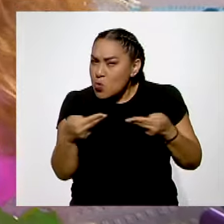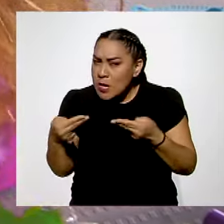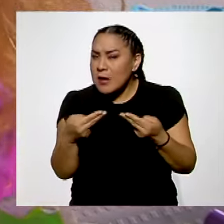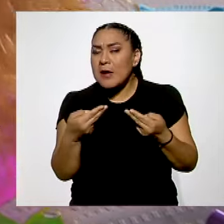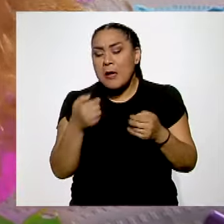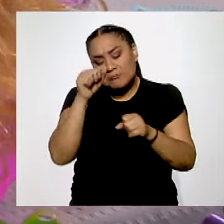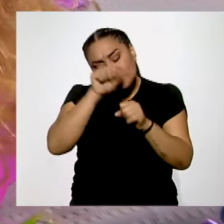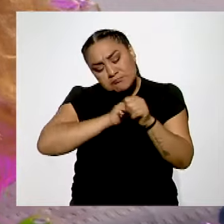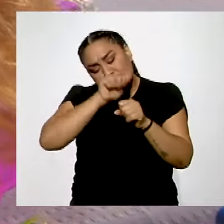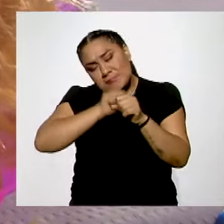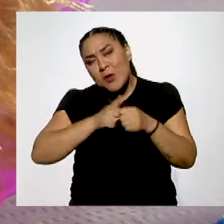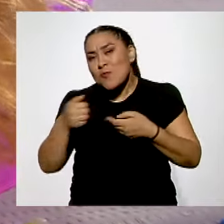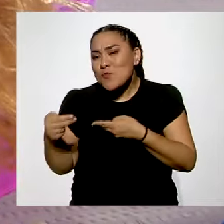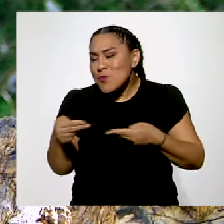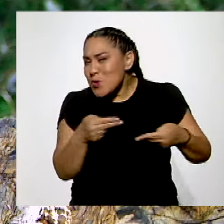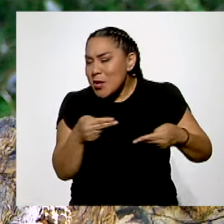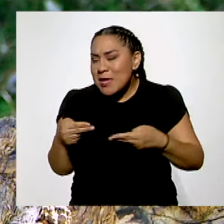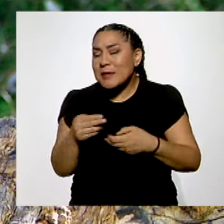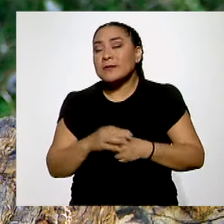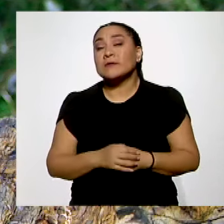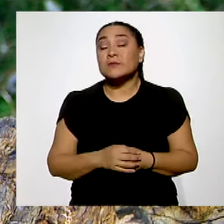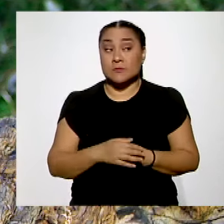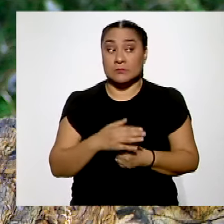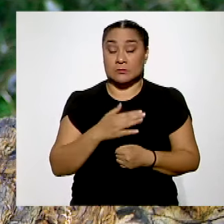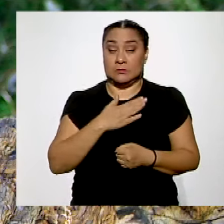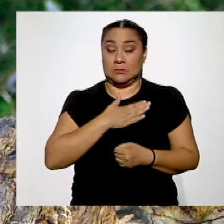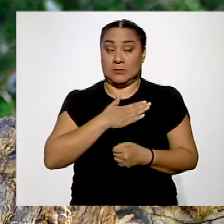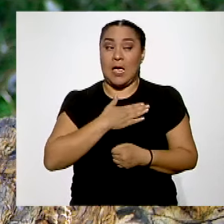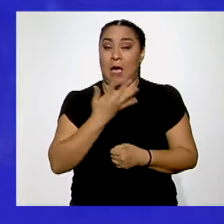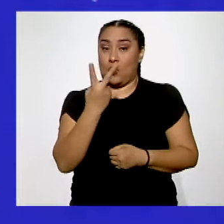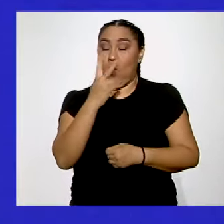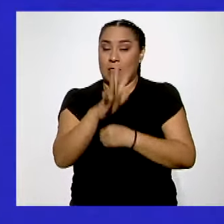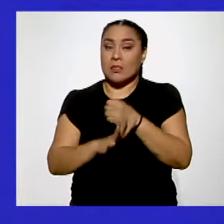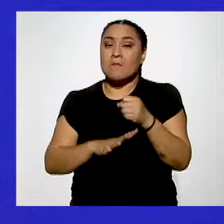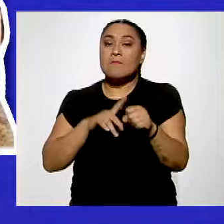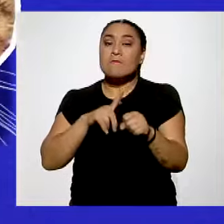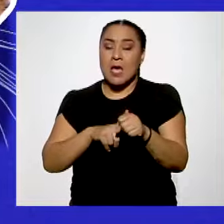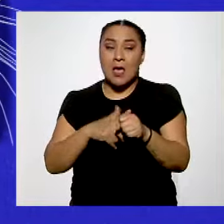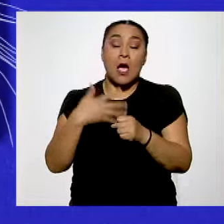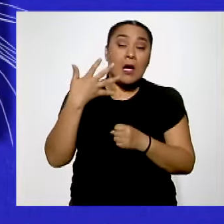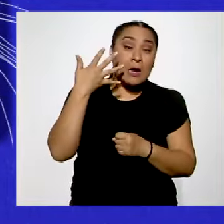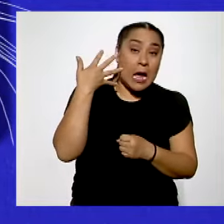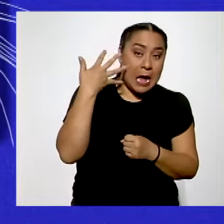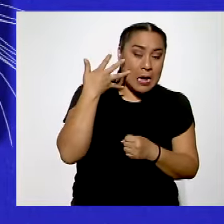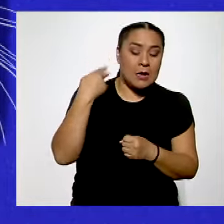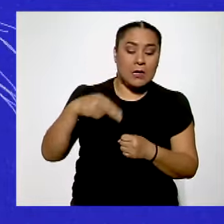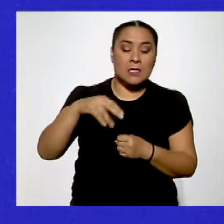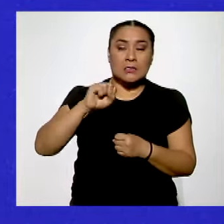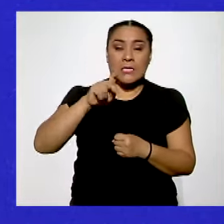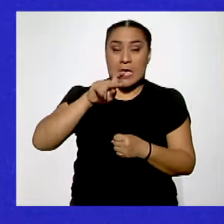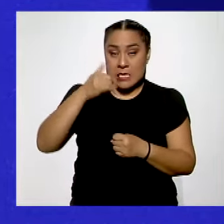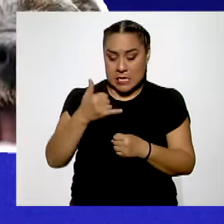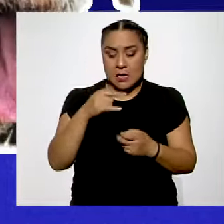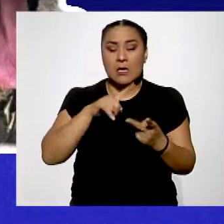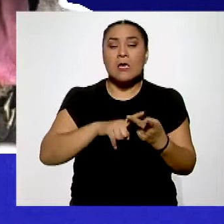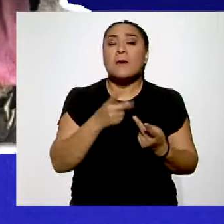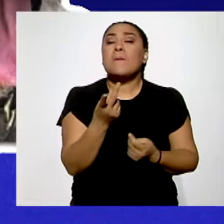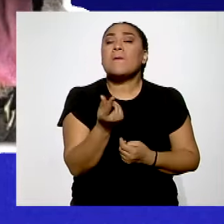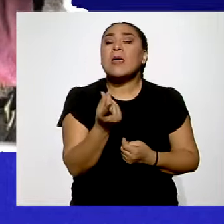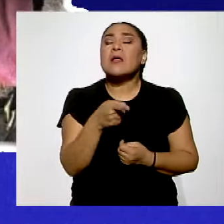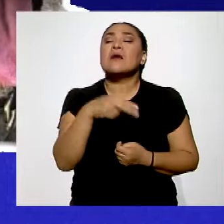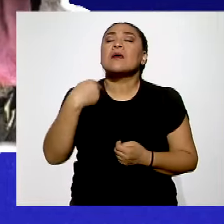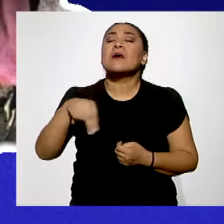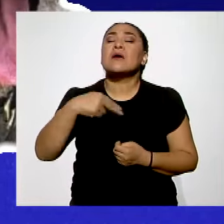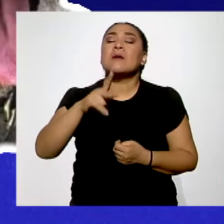a las muñequitas. Yo tengo dos mascotas, el gato se llama Sky y el perrito